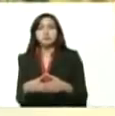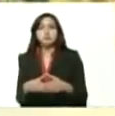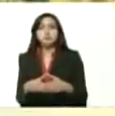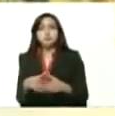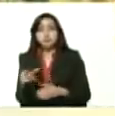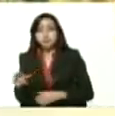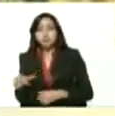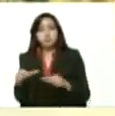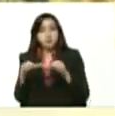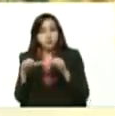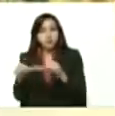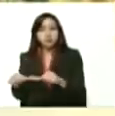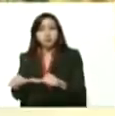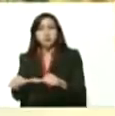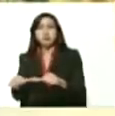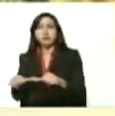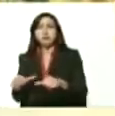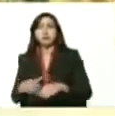establecido